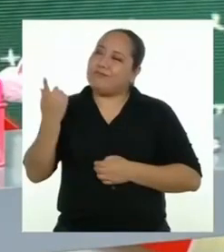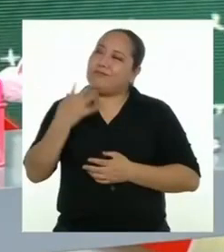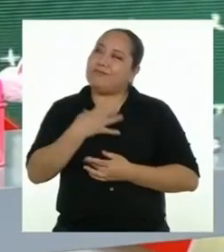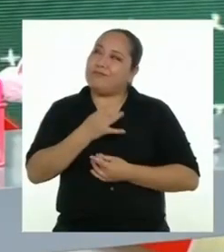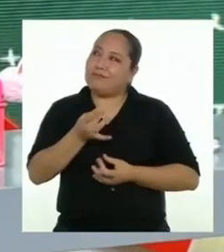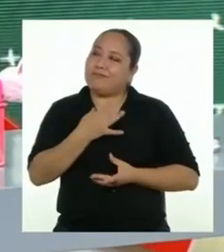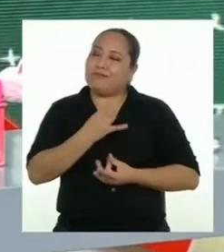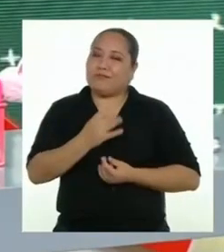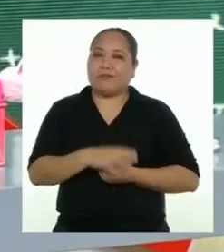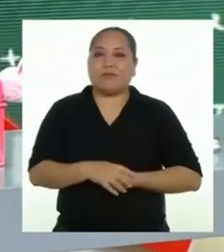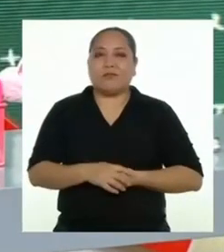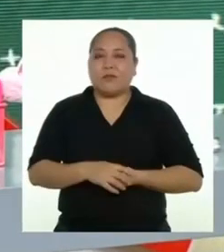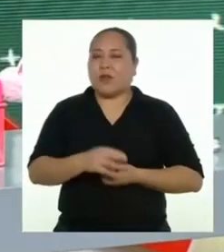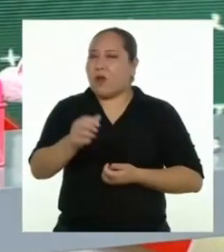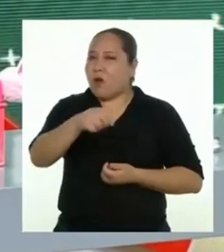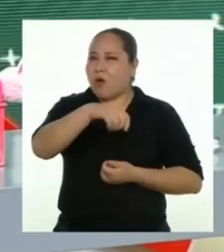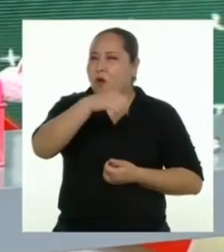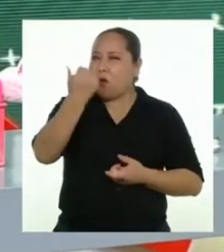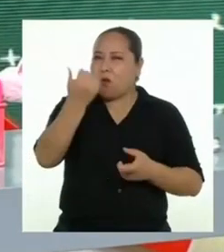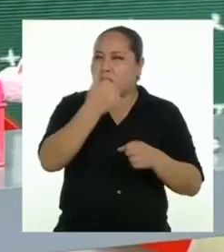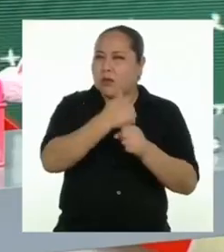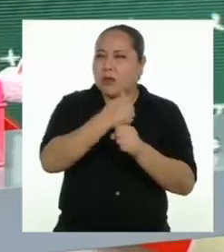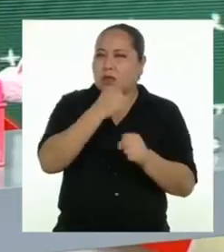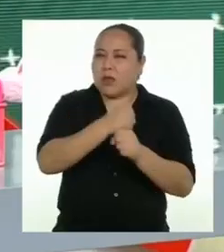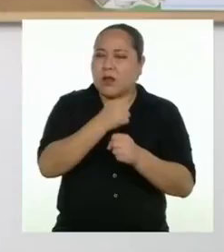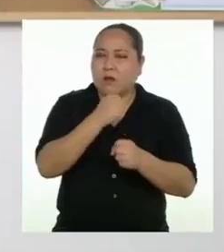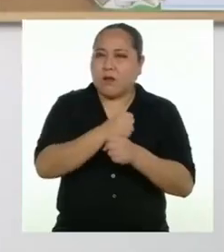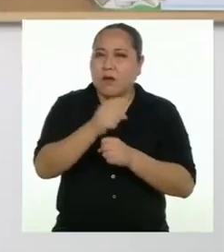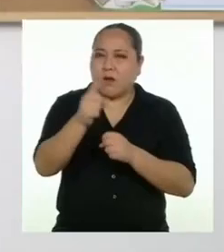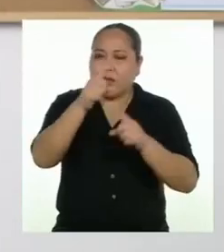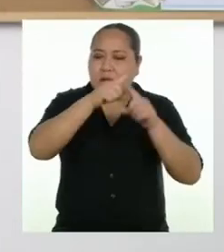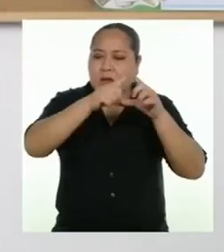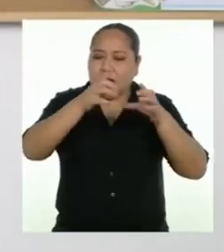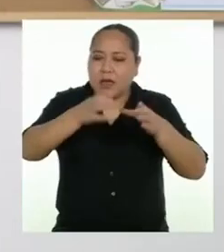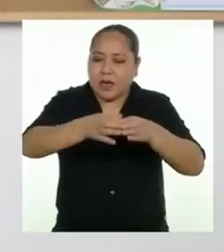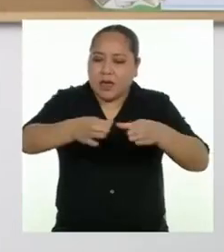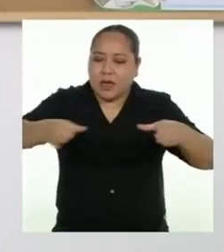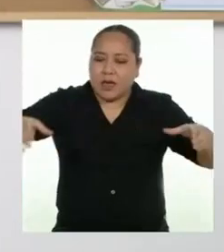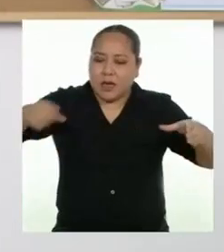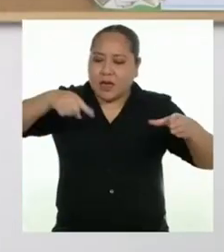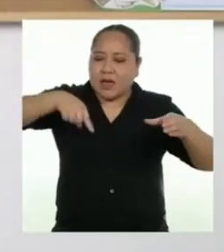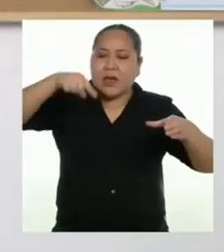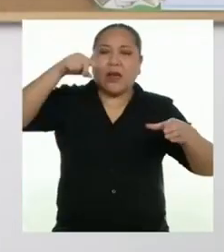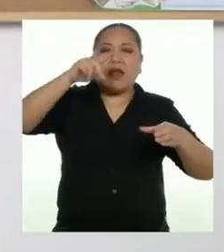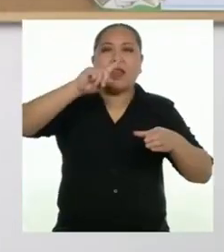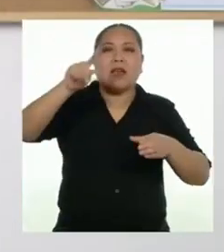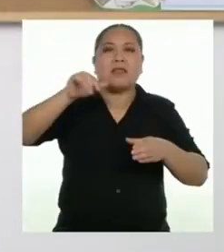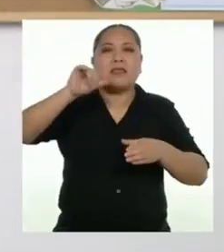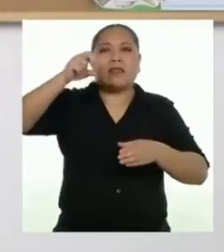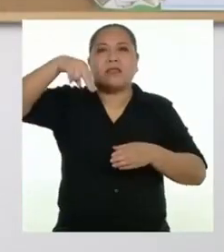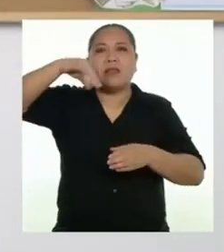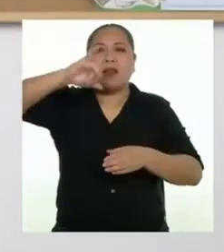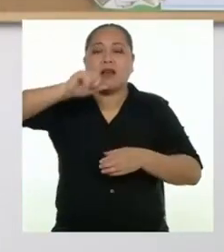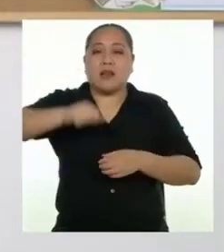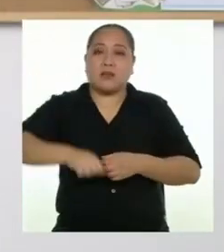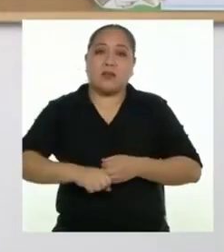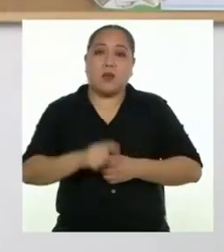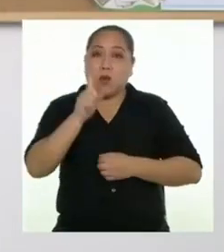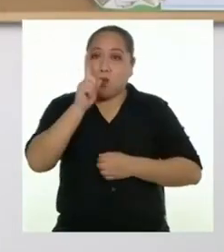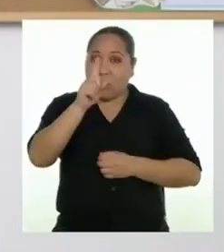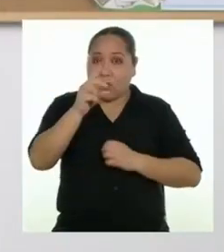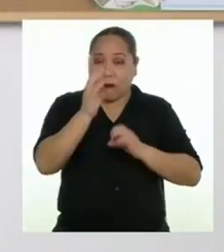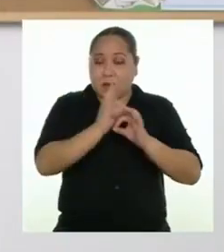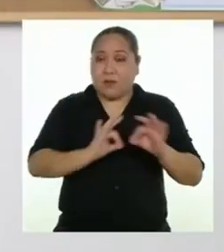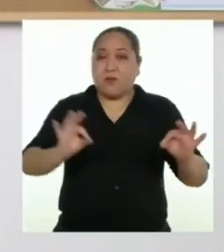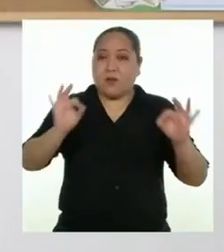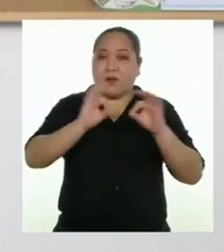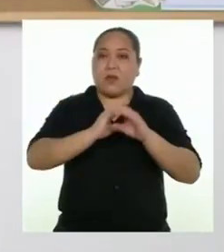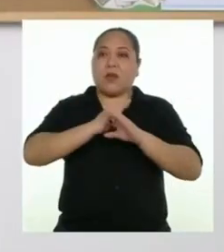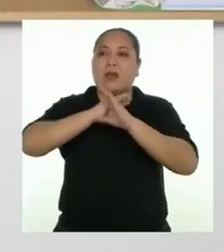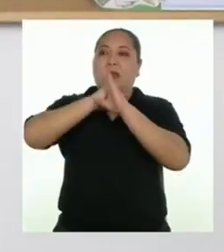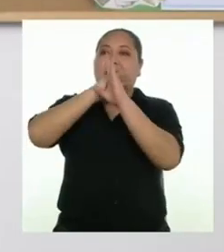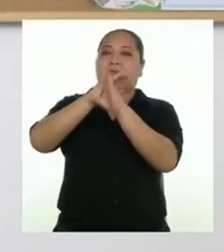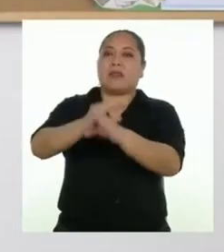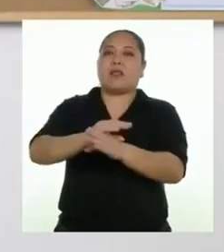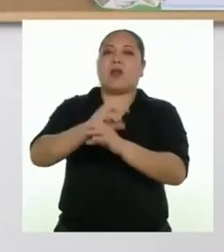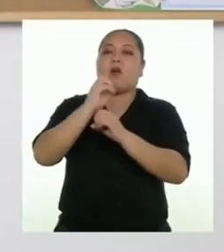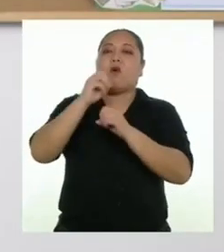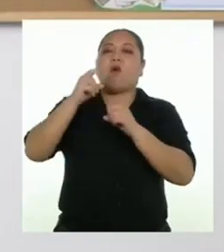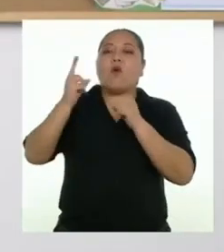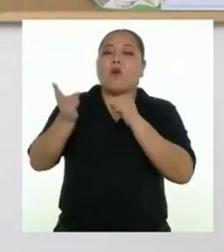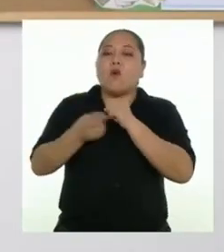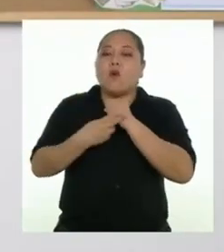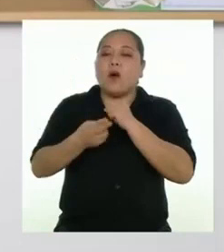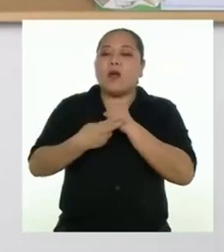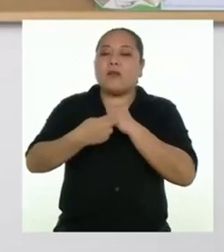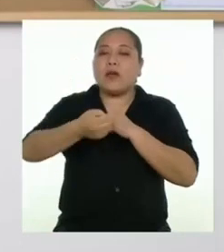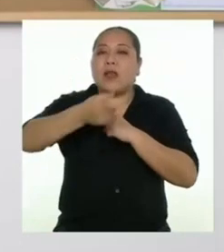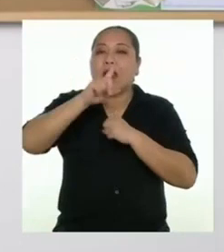¡Interesante! ¿Y qué otra función tiene en las zanjas? Una muy importante es detener o depositar el agua de las correntías de las